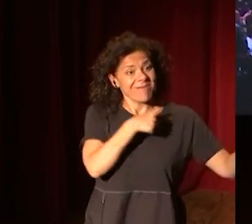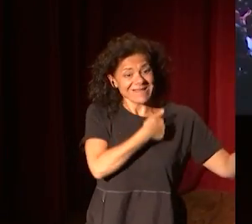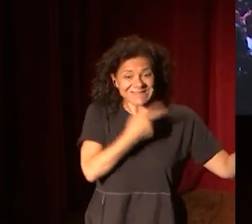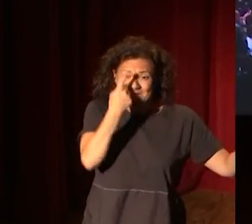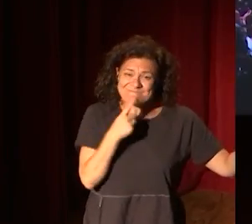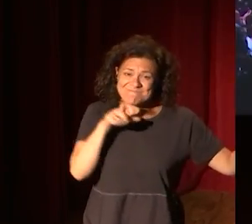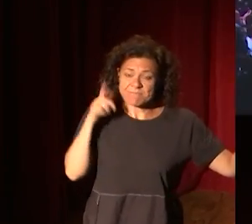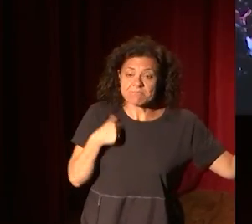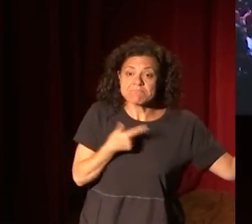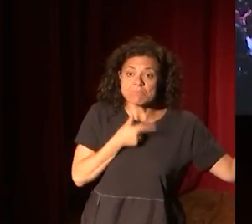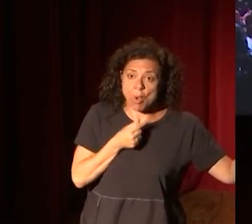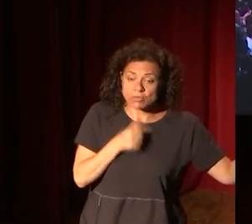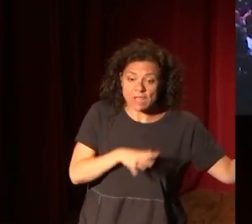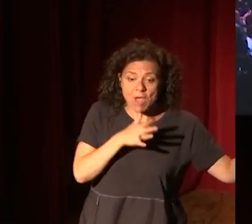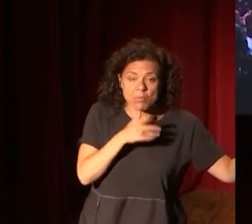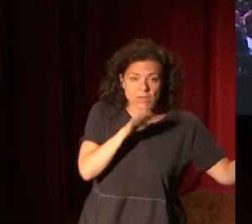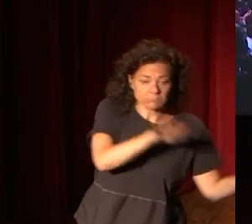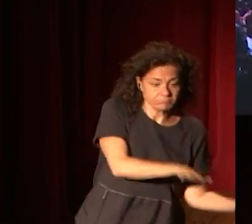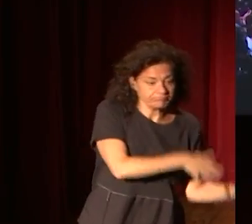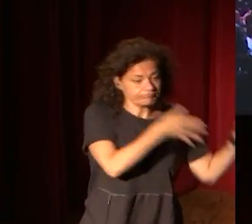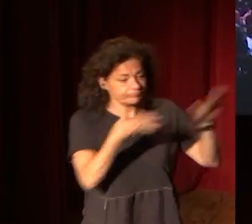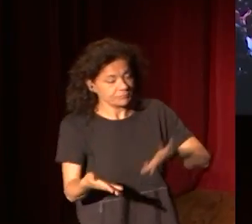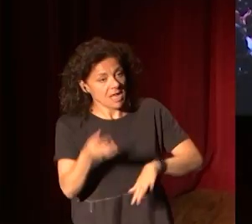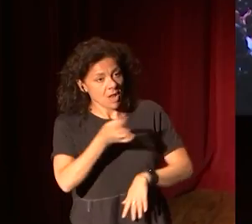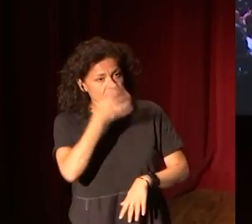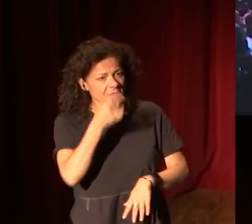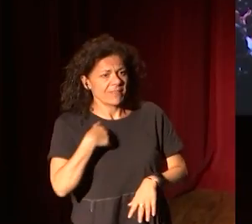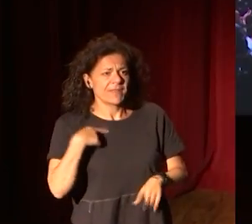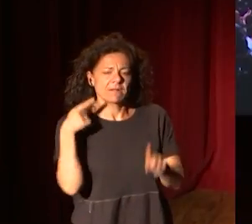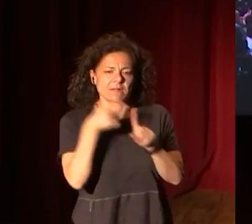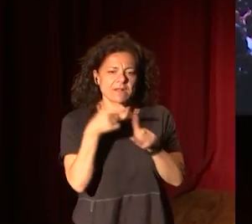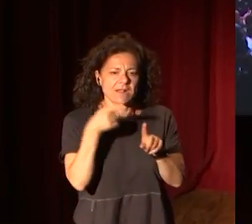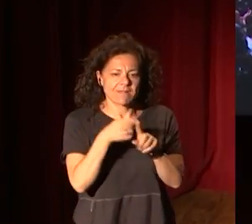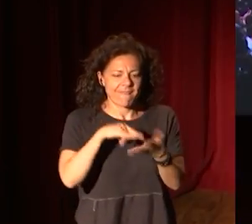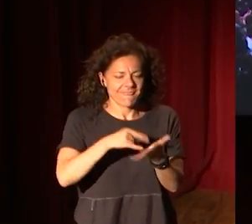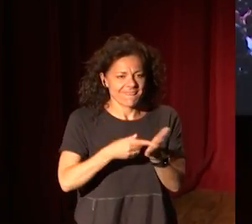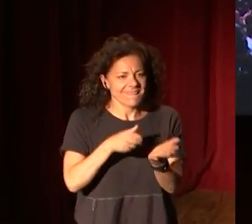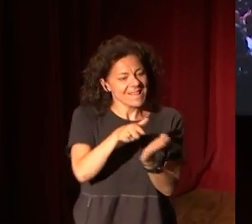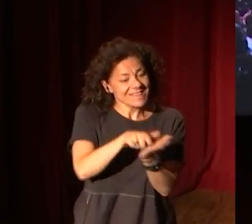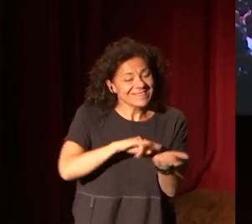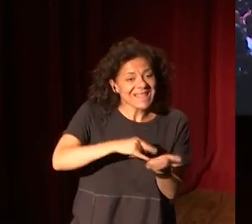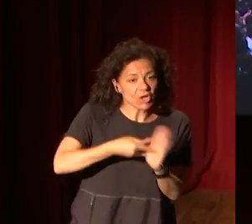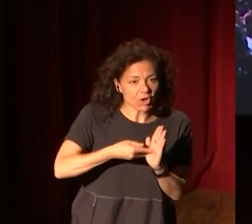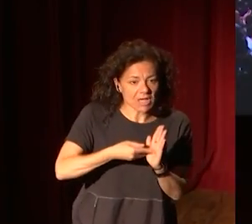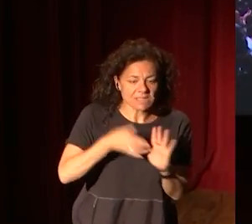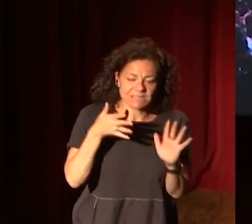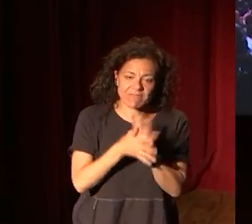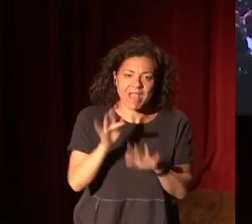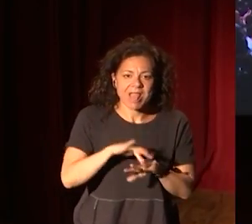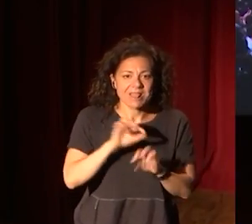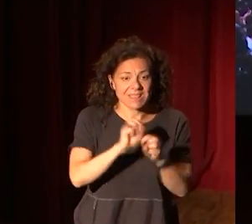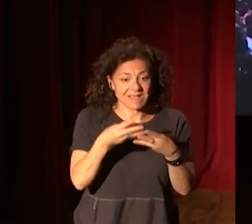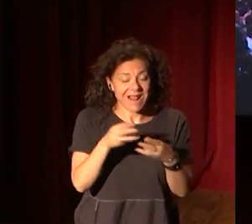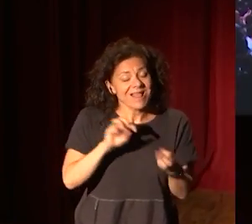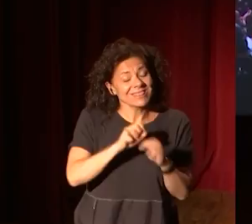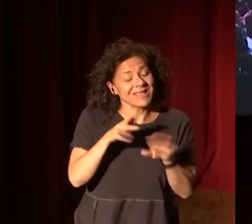traslada la idea de que el dispositivo es la tecnología, la tecnología es lo digital, lo